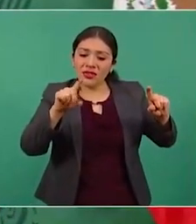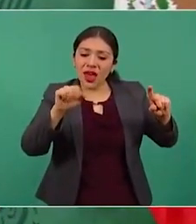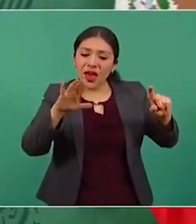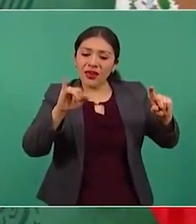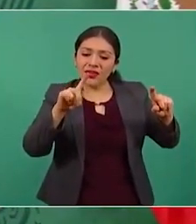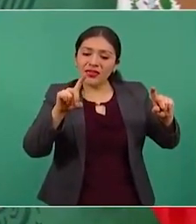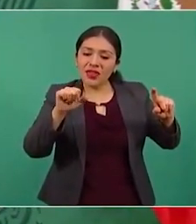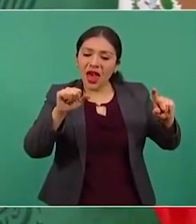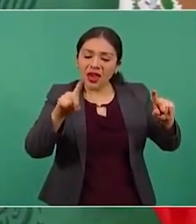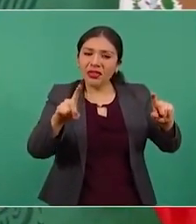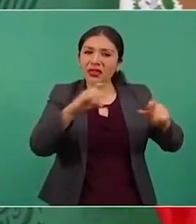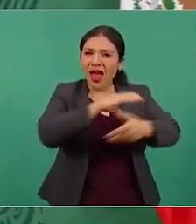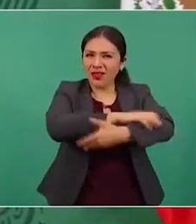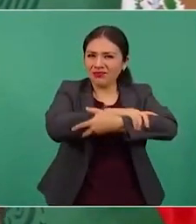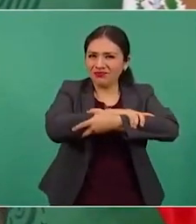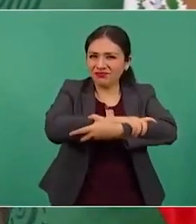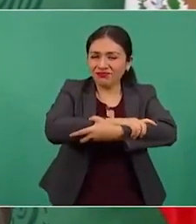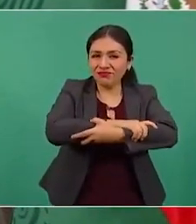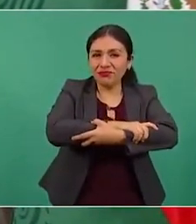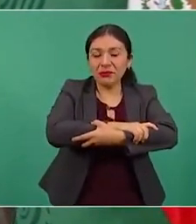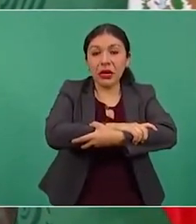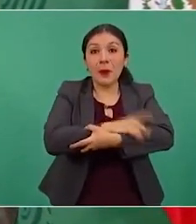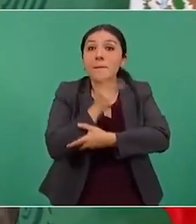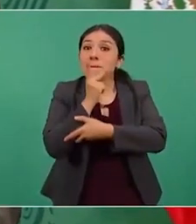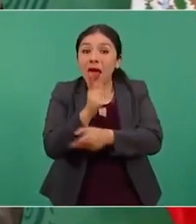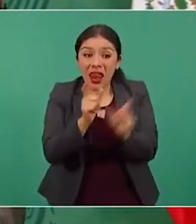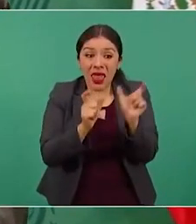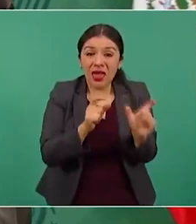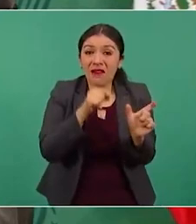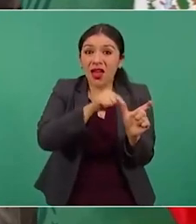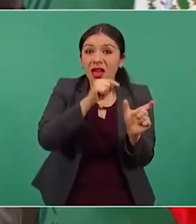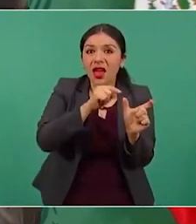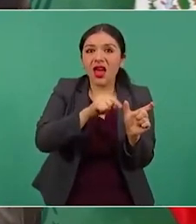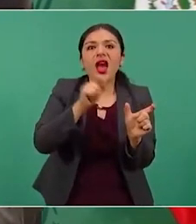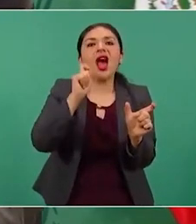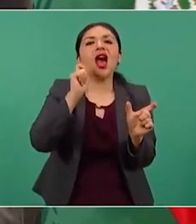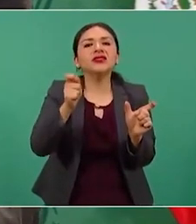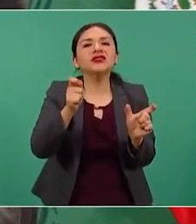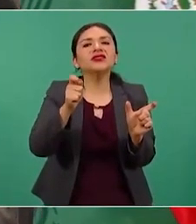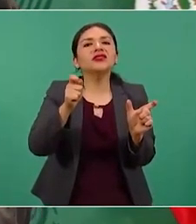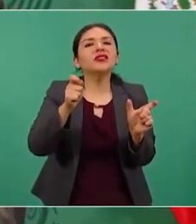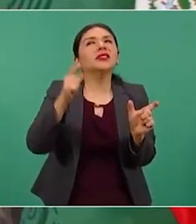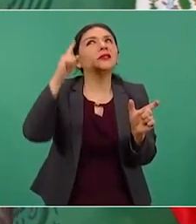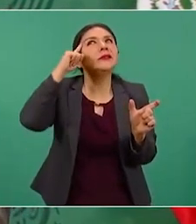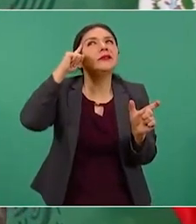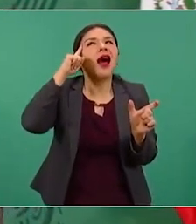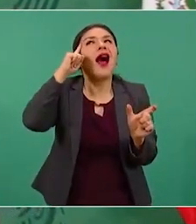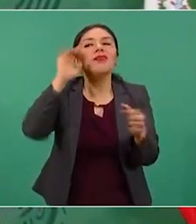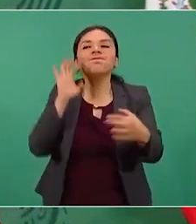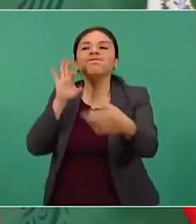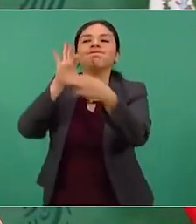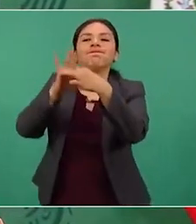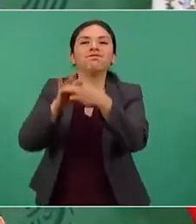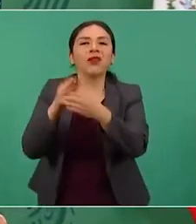referente de salinas,